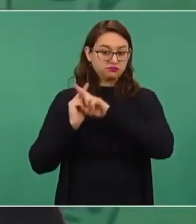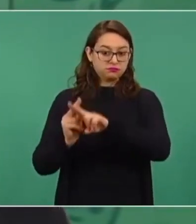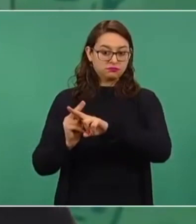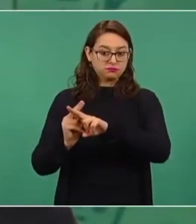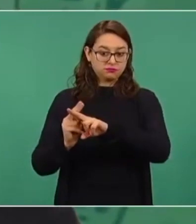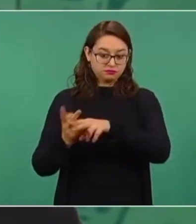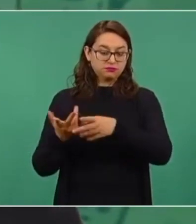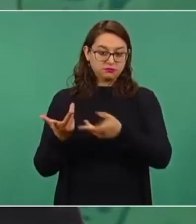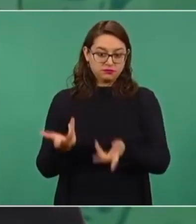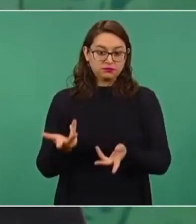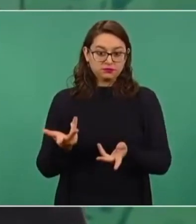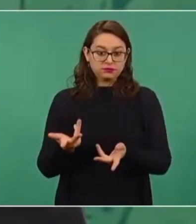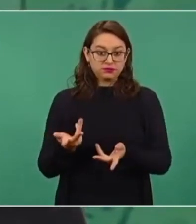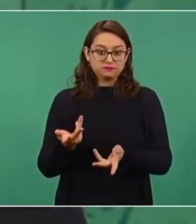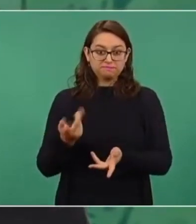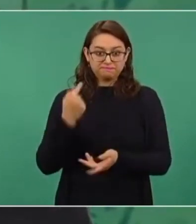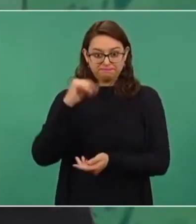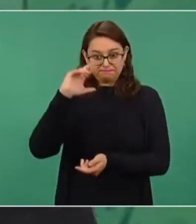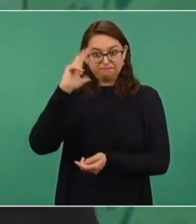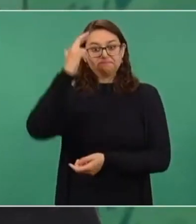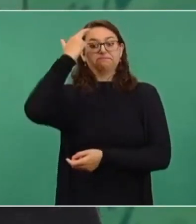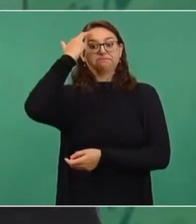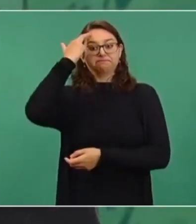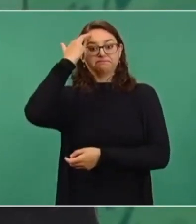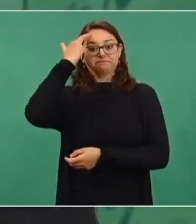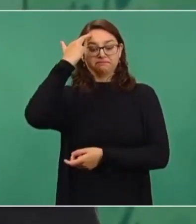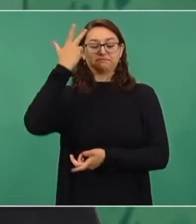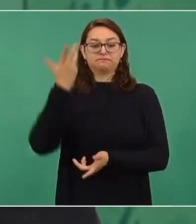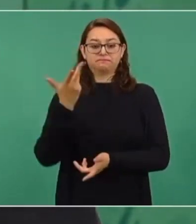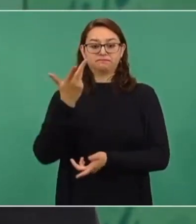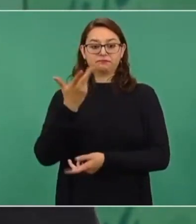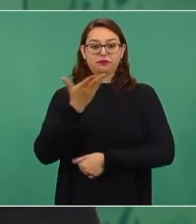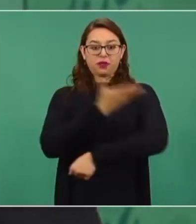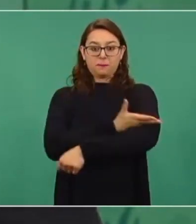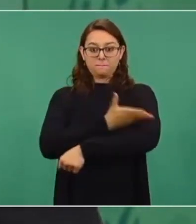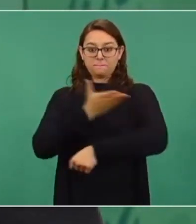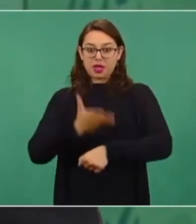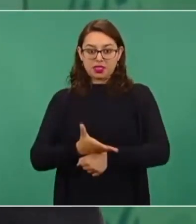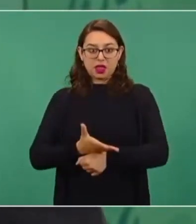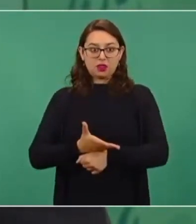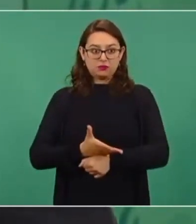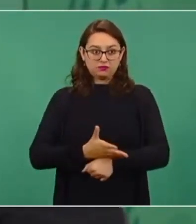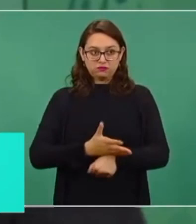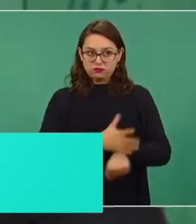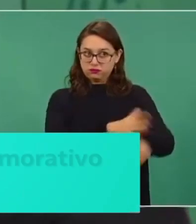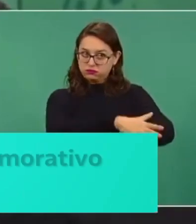llamamiento de Francisco Madero al pueblo a tomar las armas para